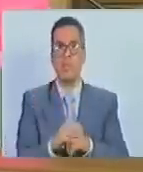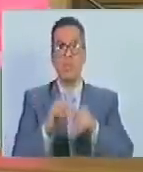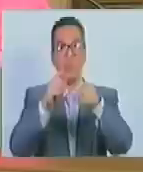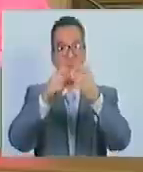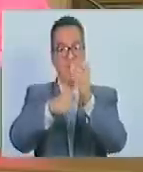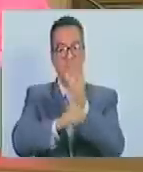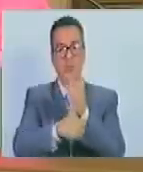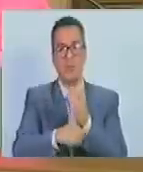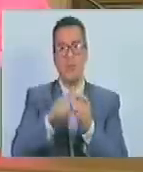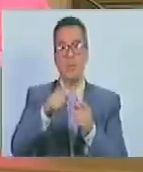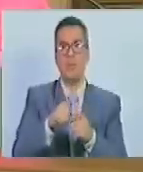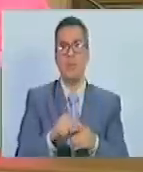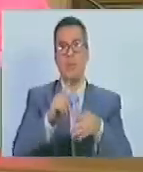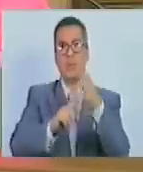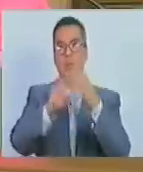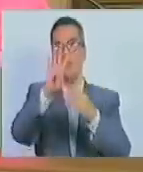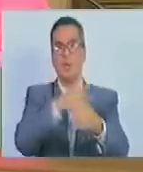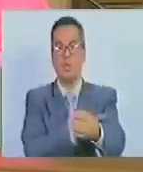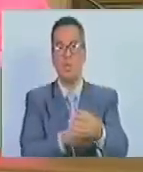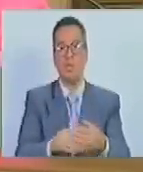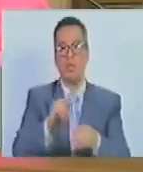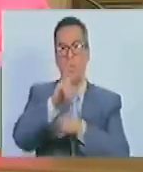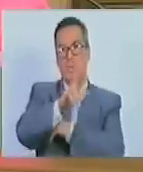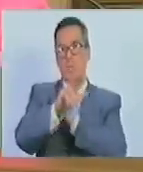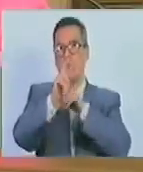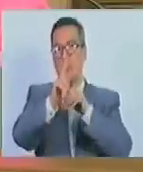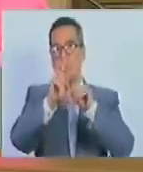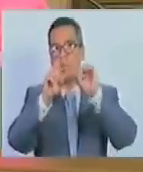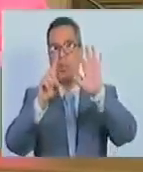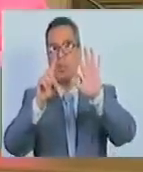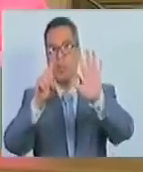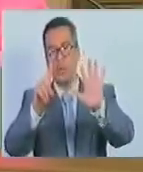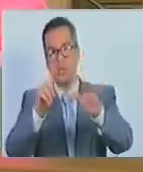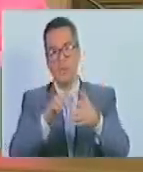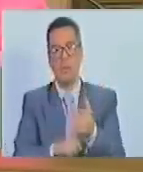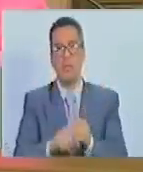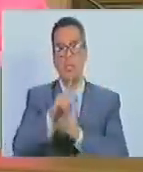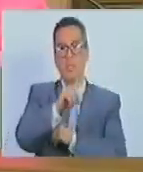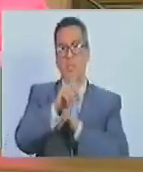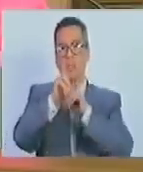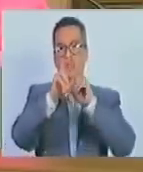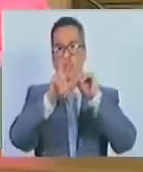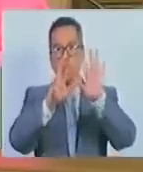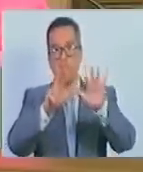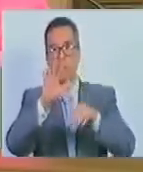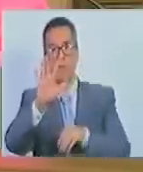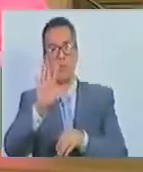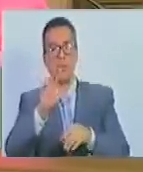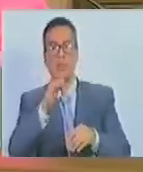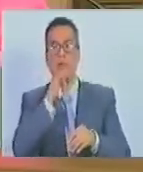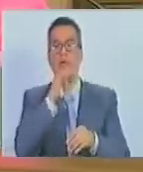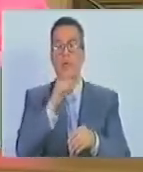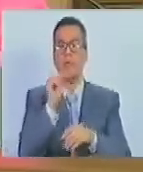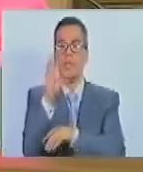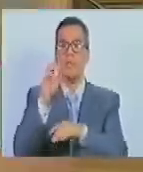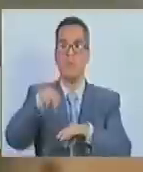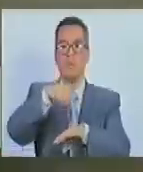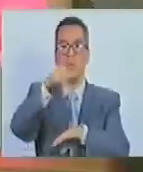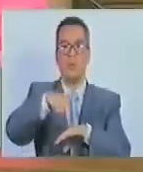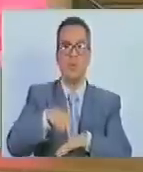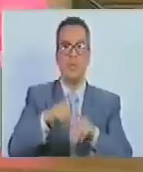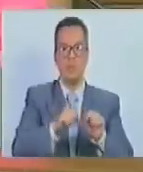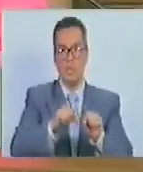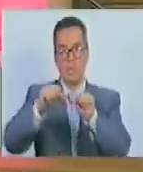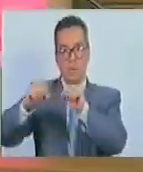titular de la CEDO de Identidad 4.323.185, informando a la Asamblea Nacional que